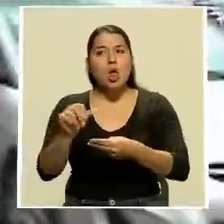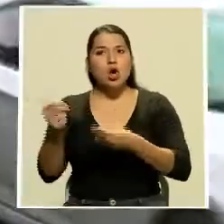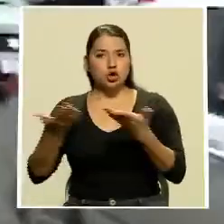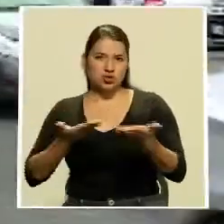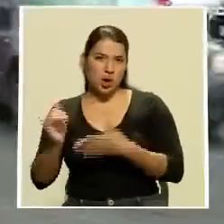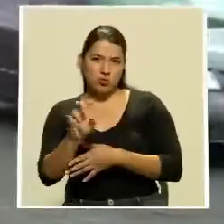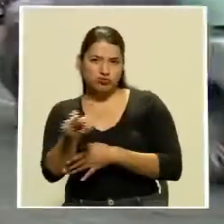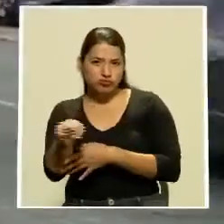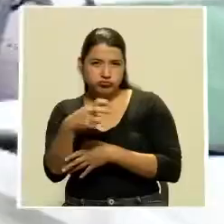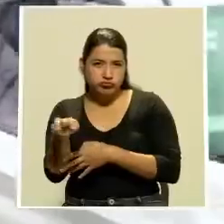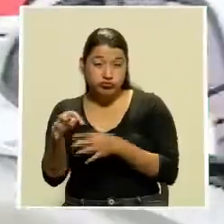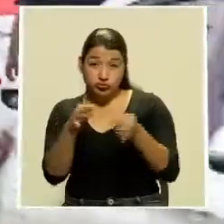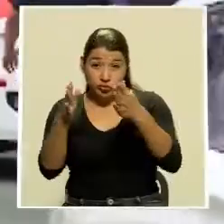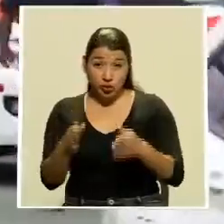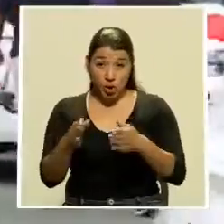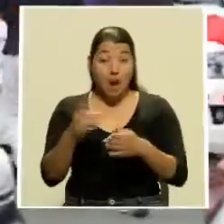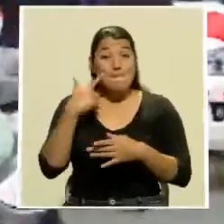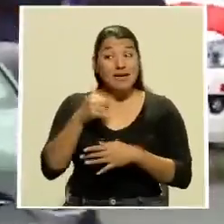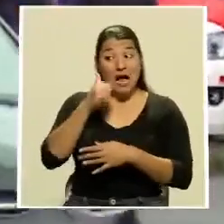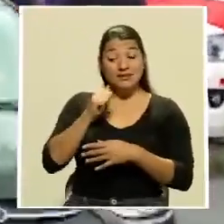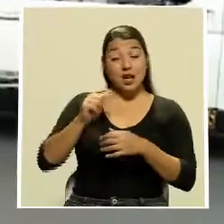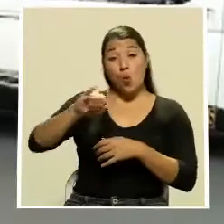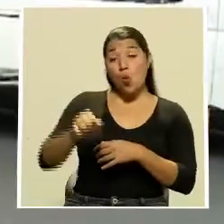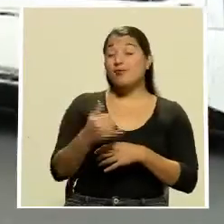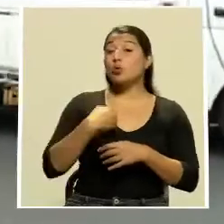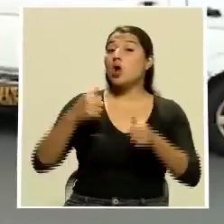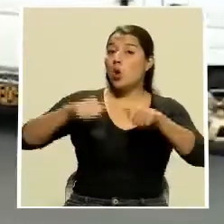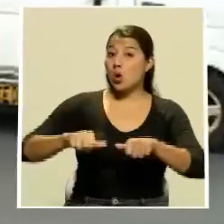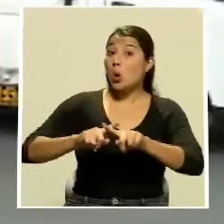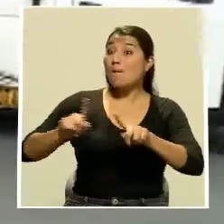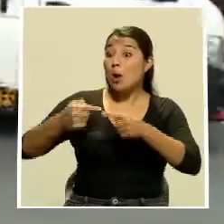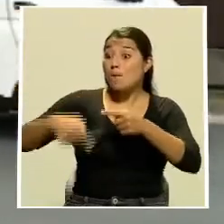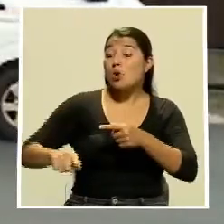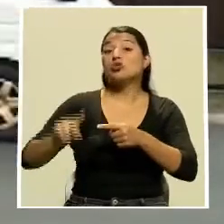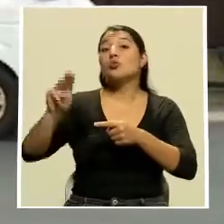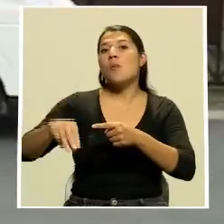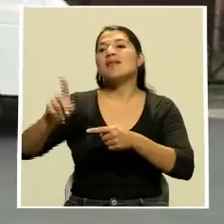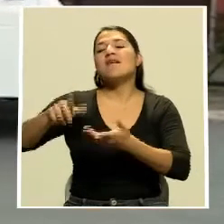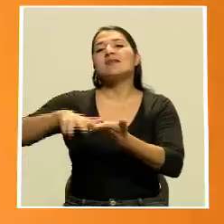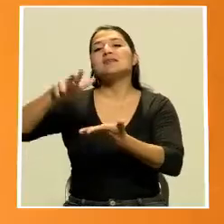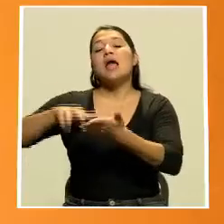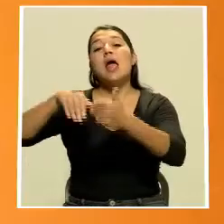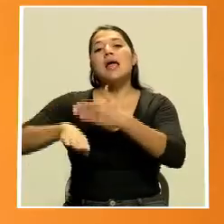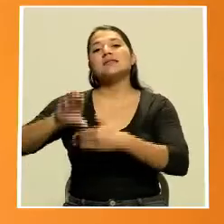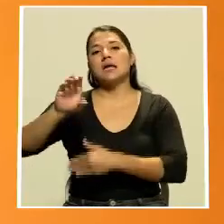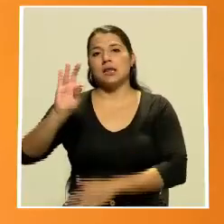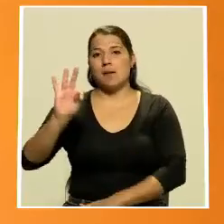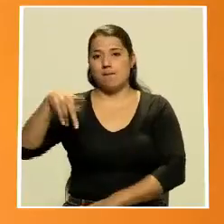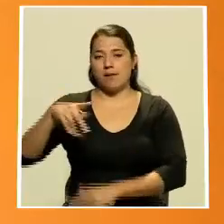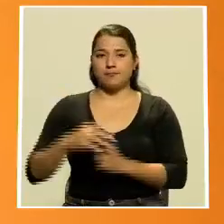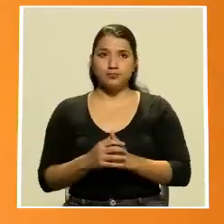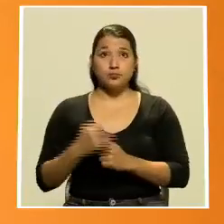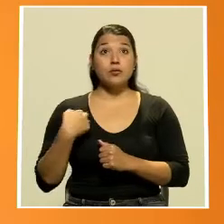llegaron a un acuerdo este jueves, pero debe ser ratificado el martes en el Consejo de Transporte Público. Nosotros presentamos